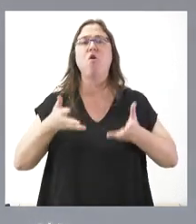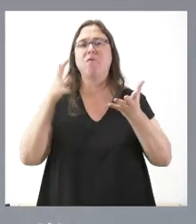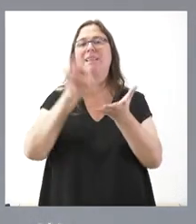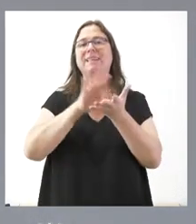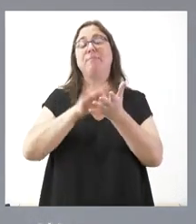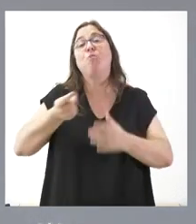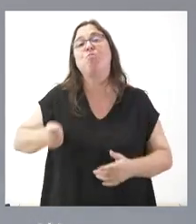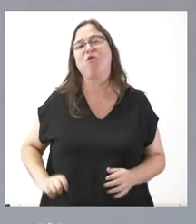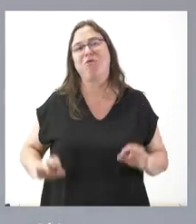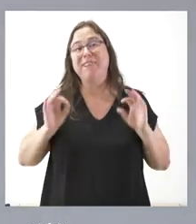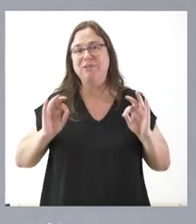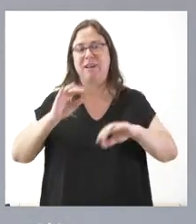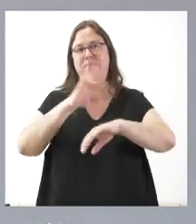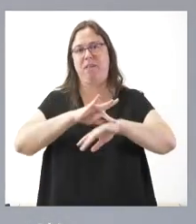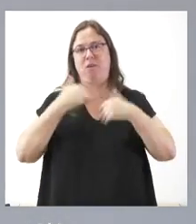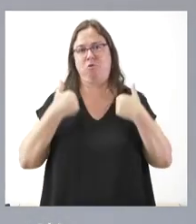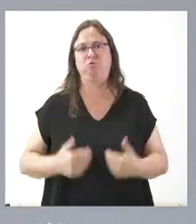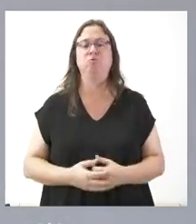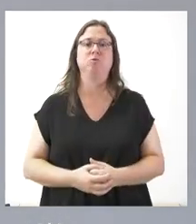profesionales sanitarios.